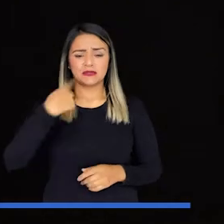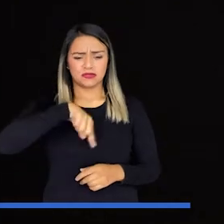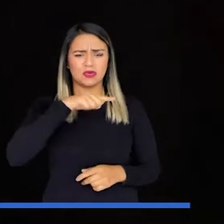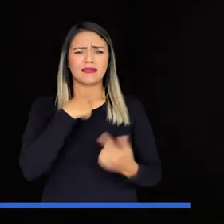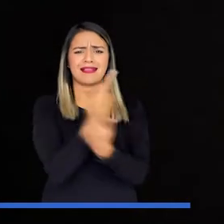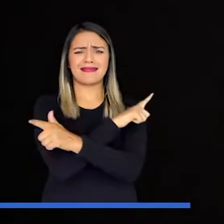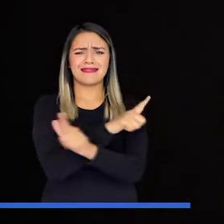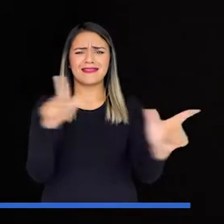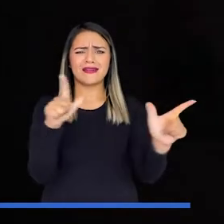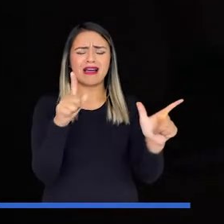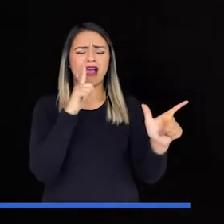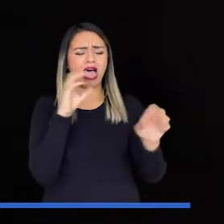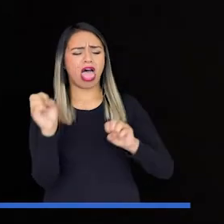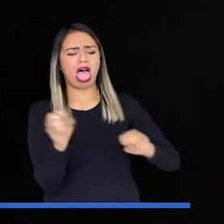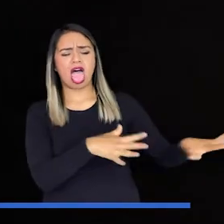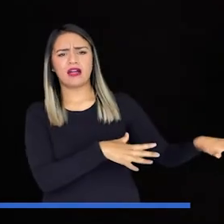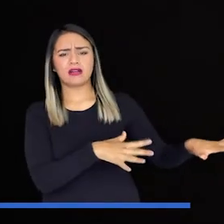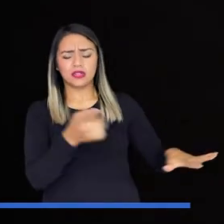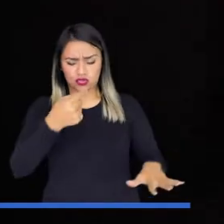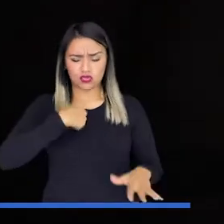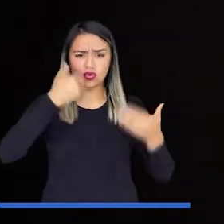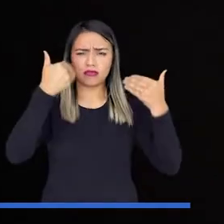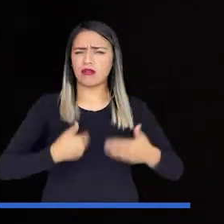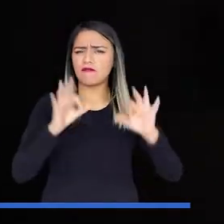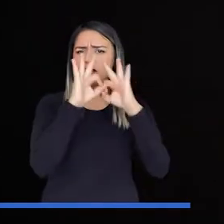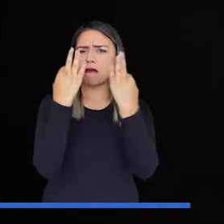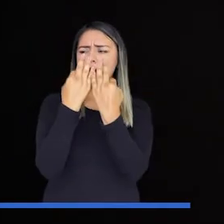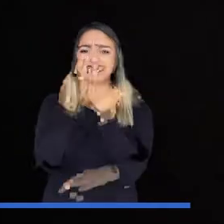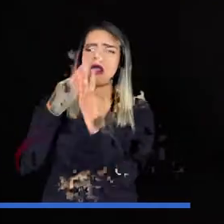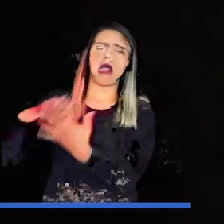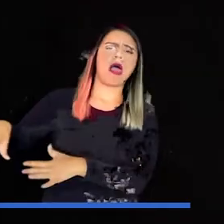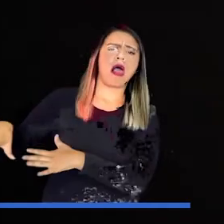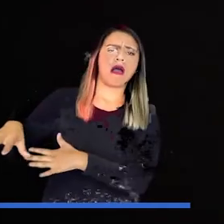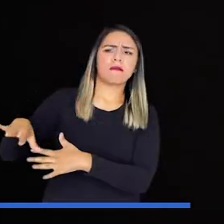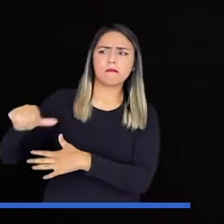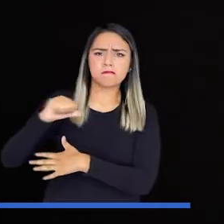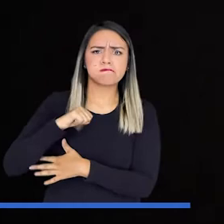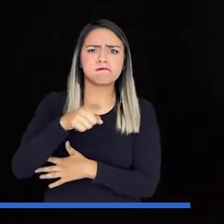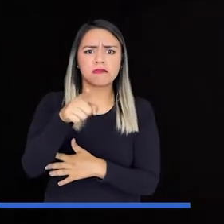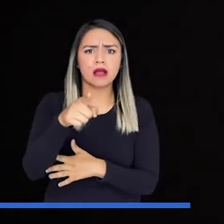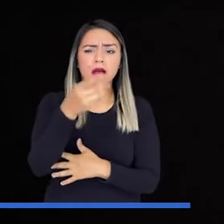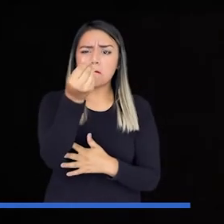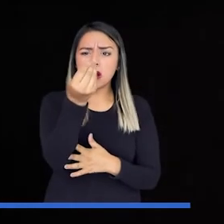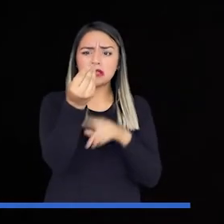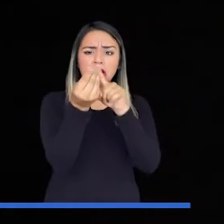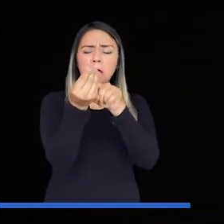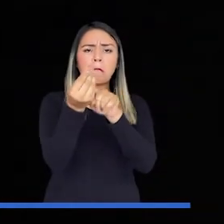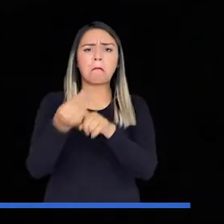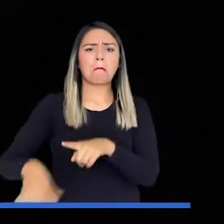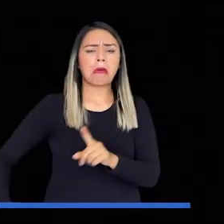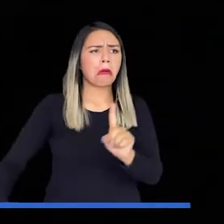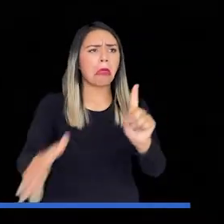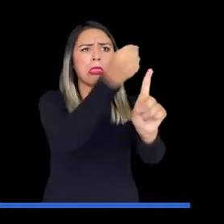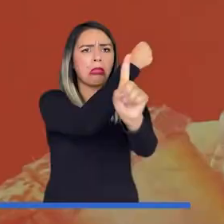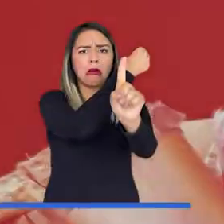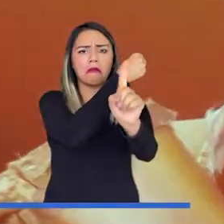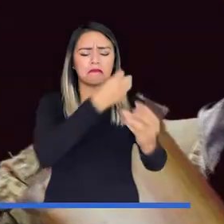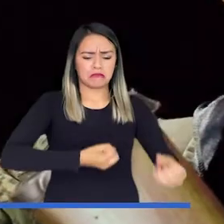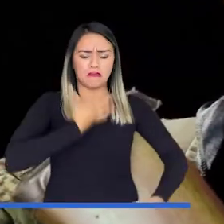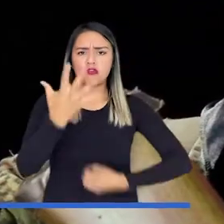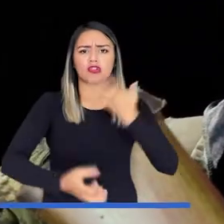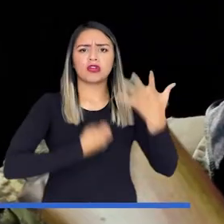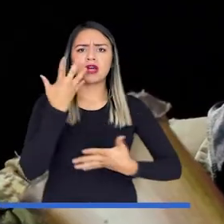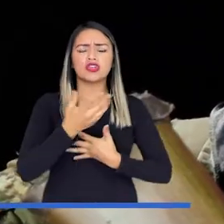Soy la libertad que has dejado escapar, soy la familia que nunca vas a tener, la plata que nunca vas a poder